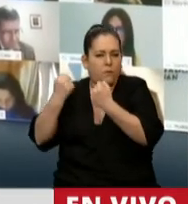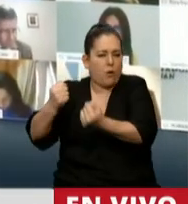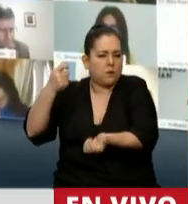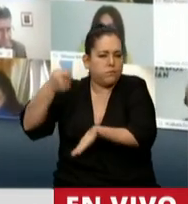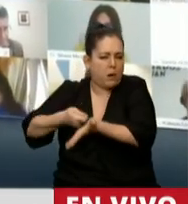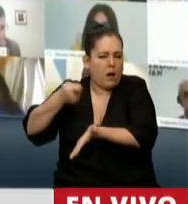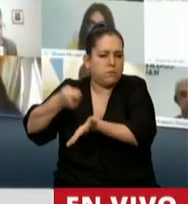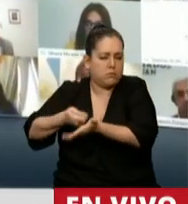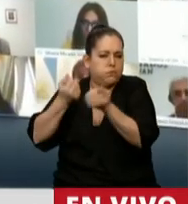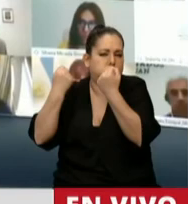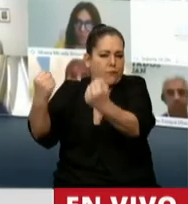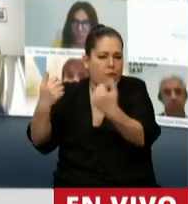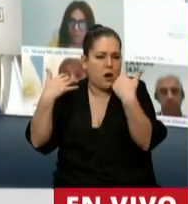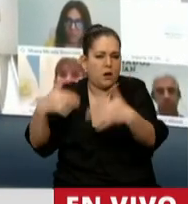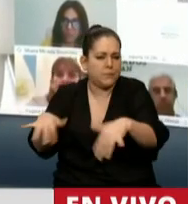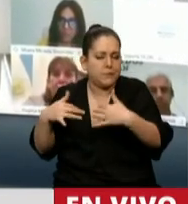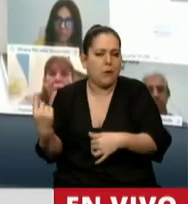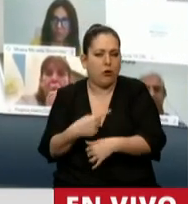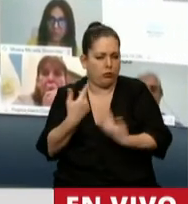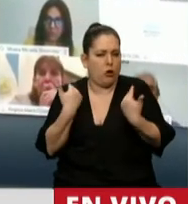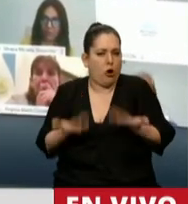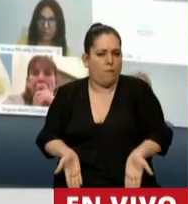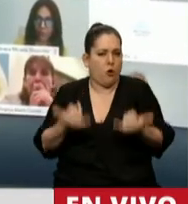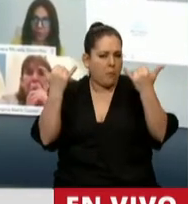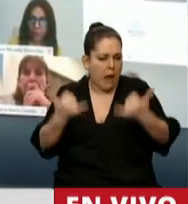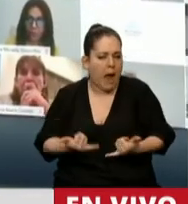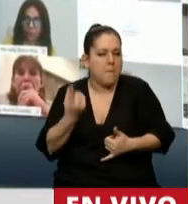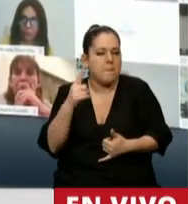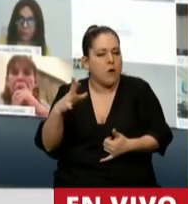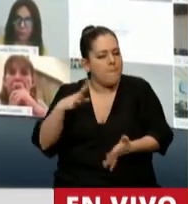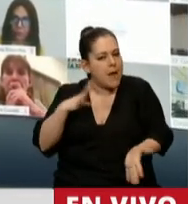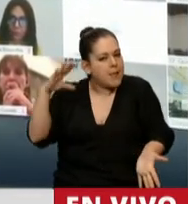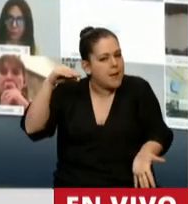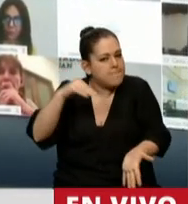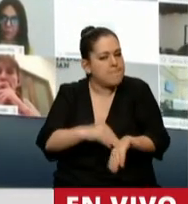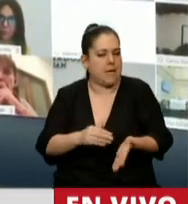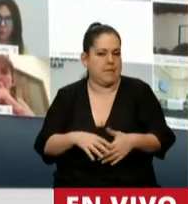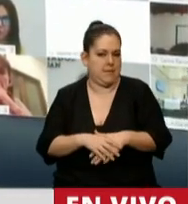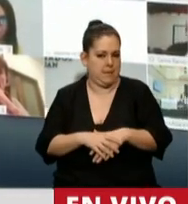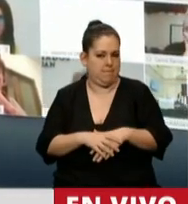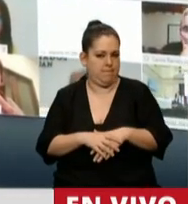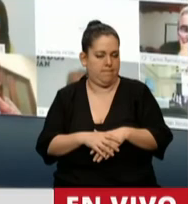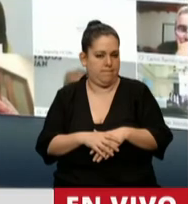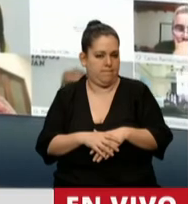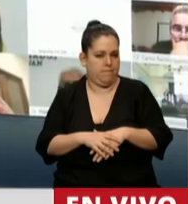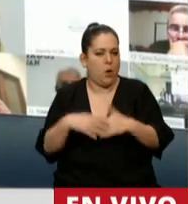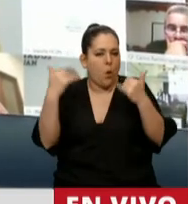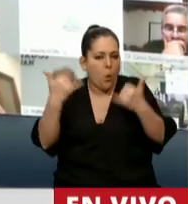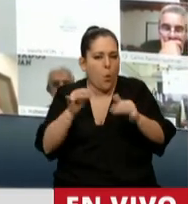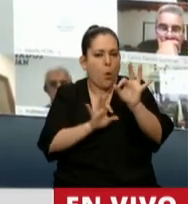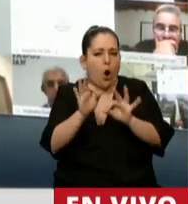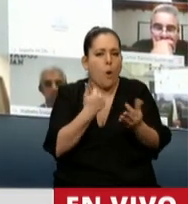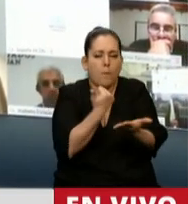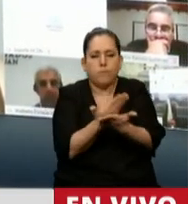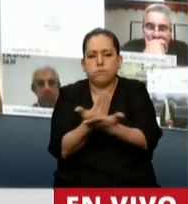En esto estamos totalmente conformes, aunque sabemos que es poco. De todas maneras, hubo un montón de proyectos